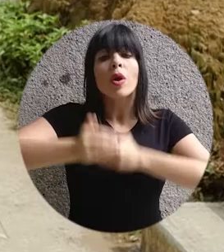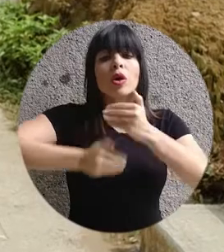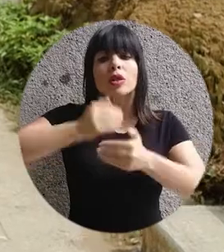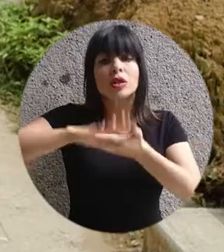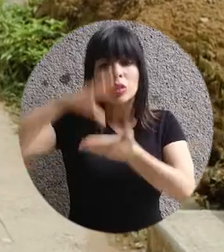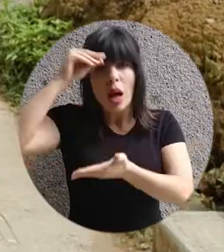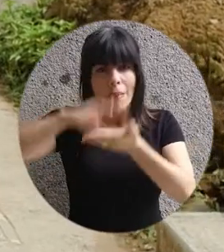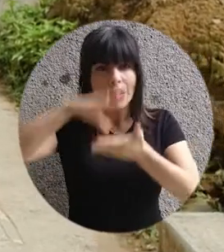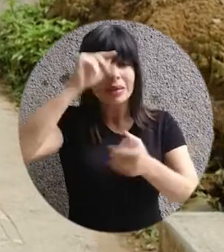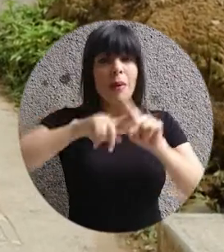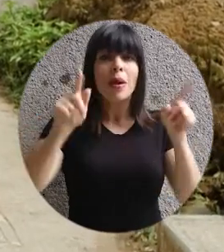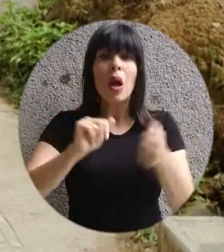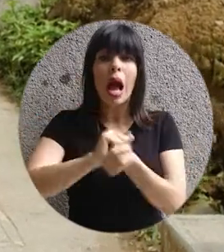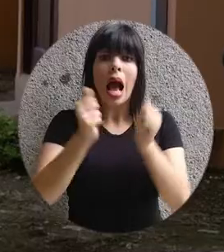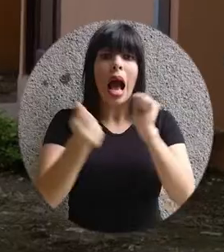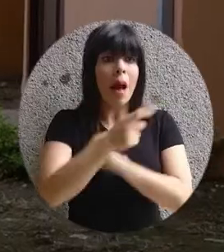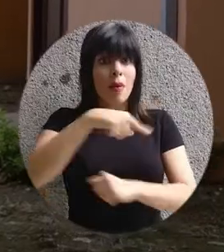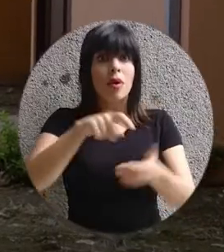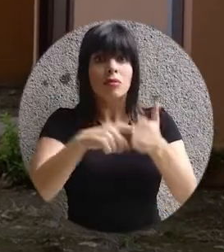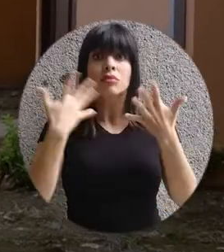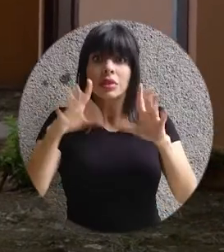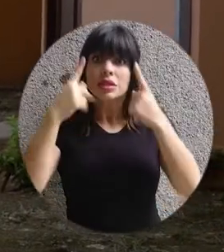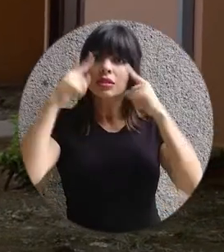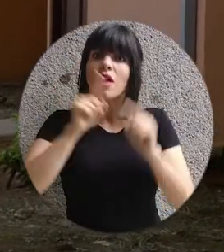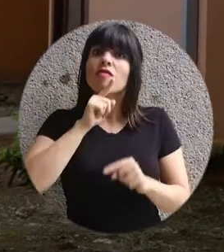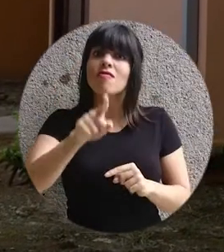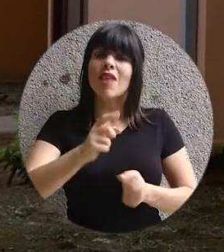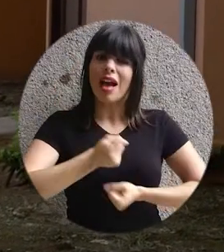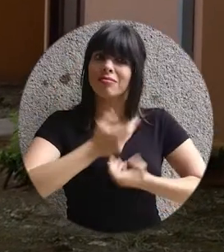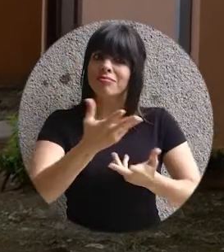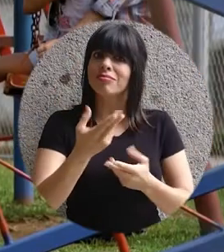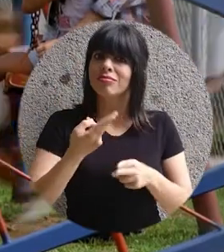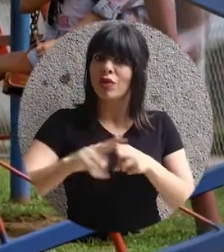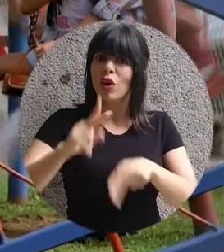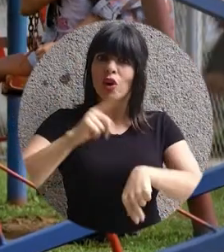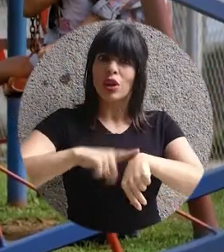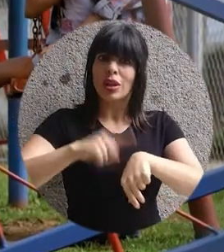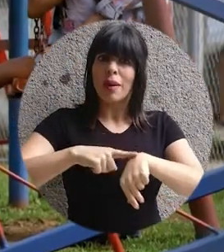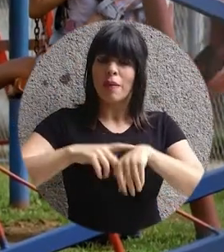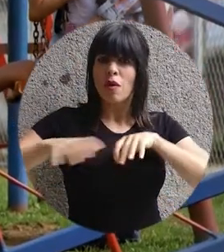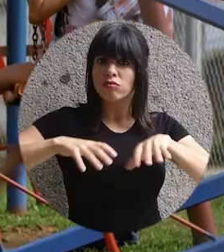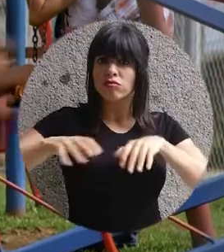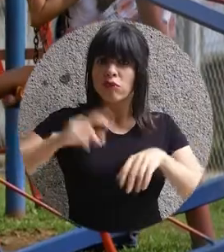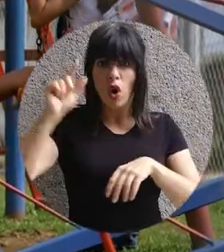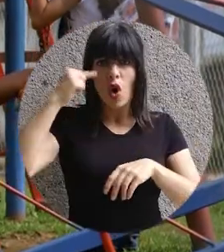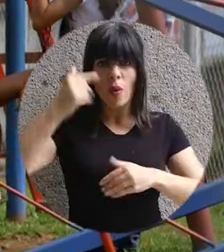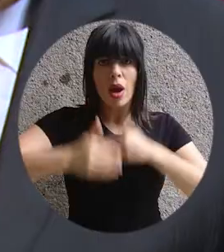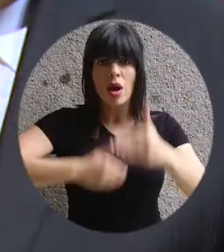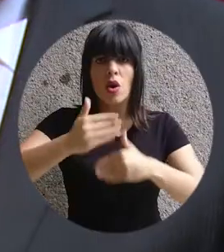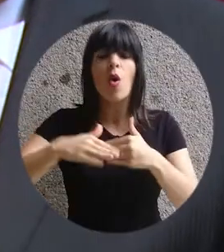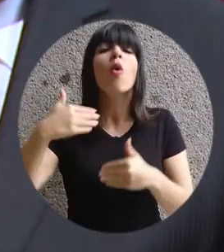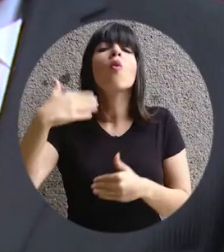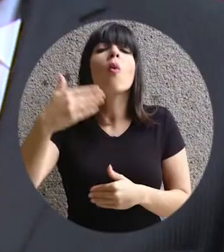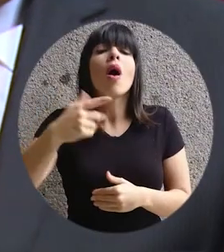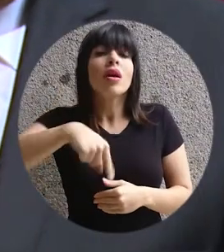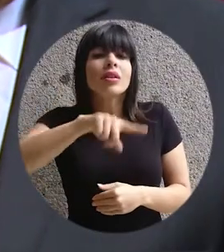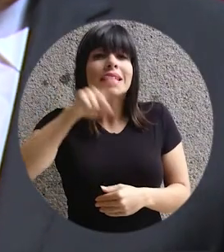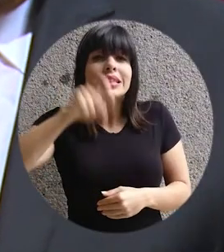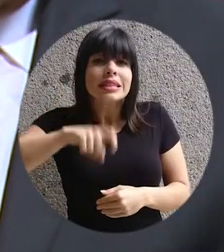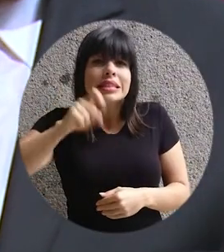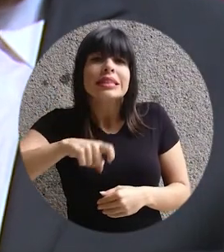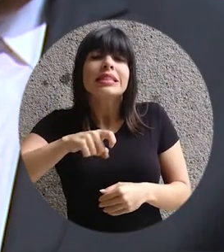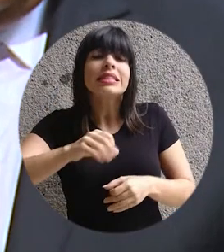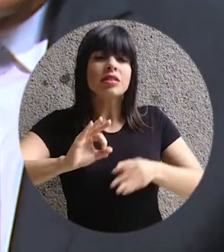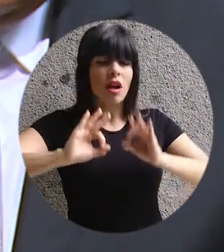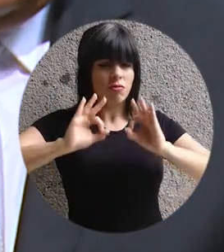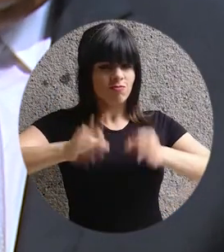de aprendizaje. Pero el cambio demandado fue una realidad que se expresó muy pronto en el accionar del gobierno. Lo fue cuando hubo necesidad de